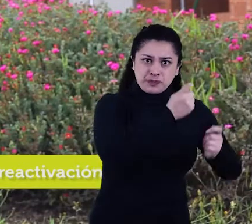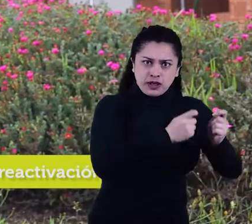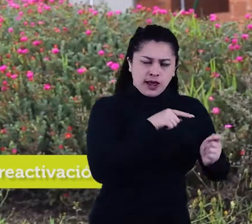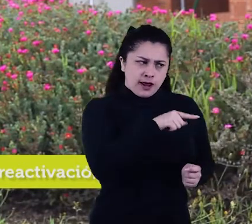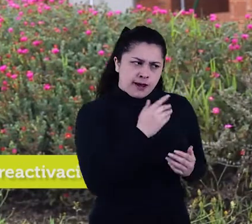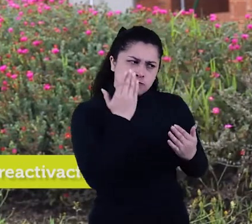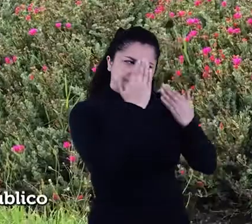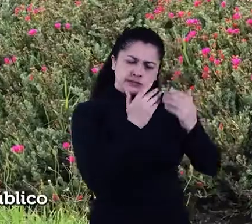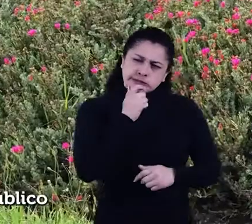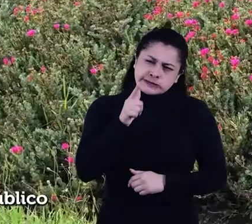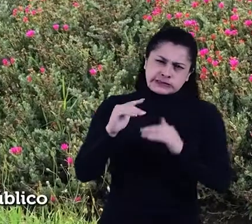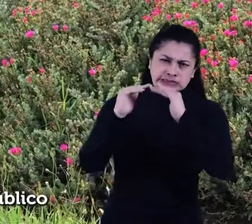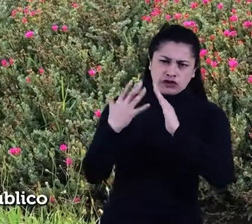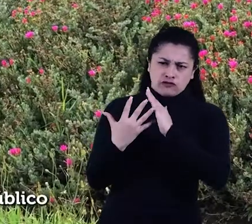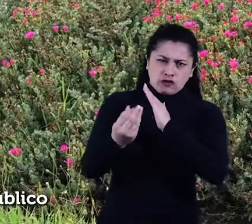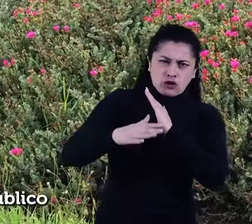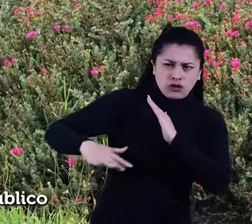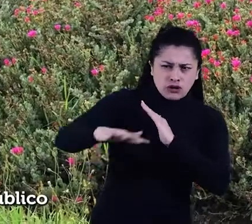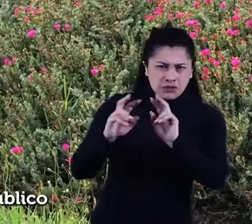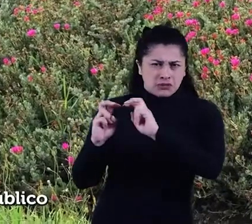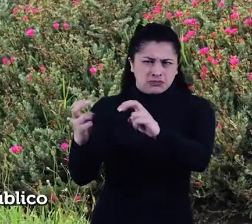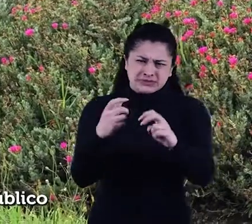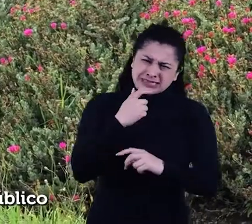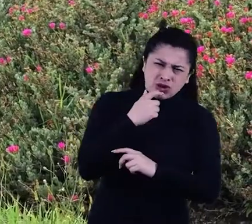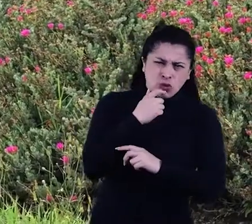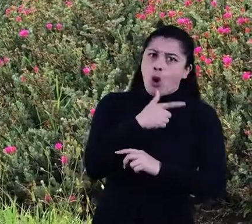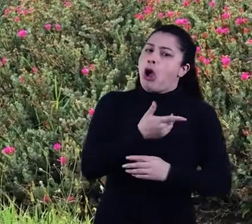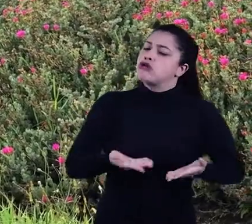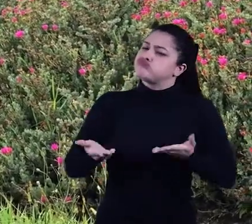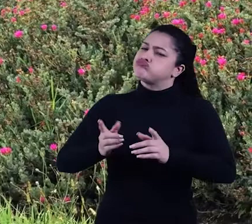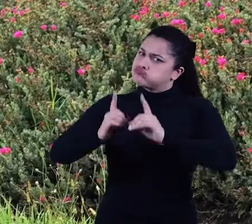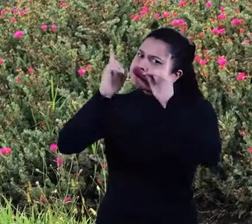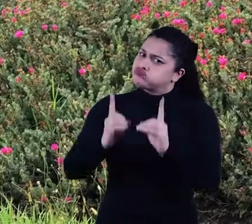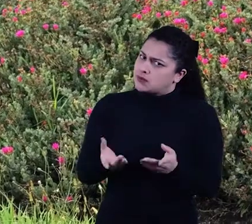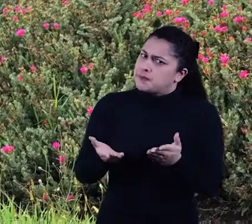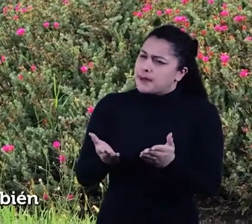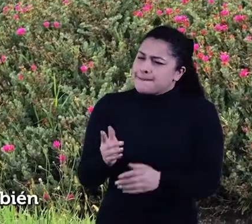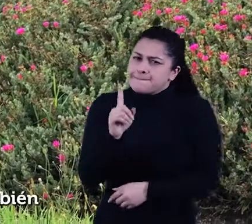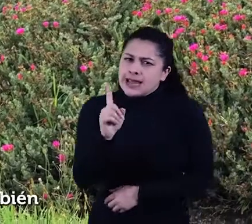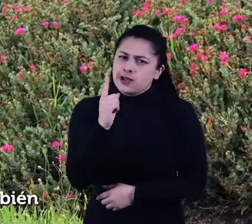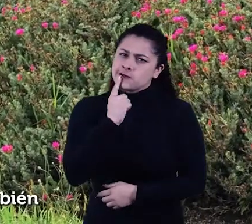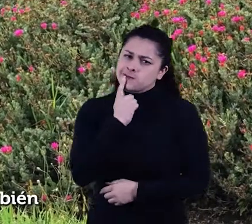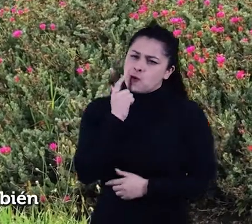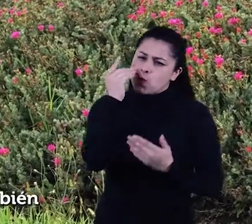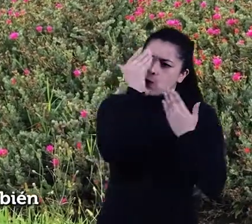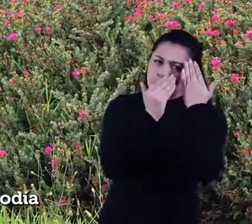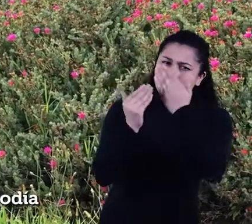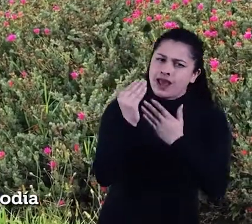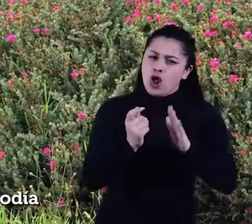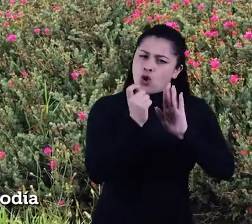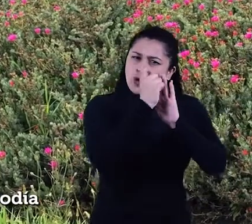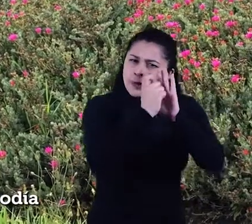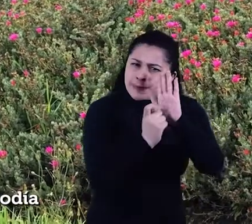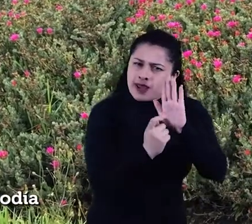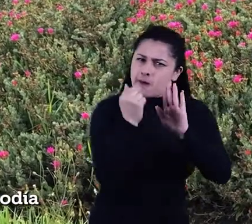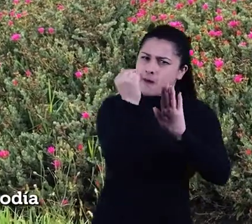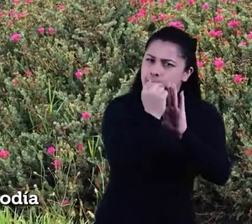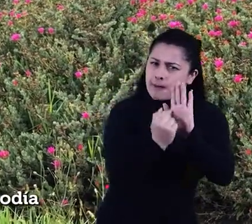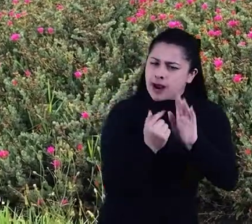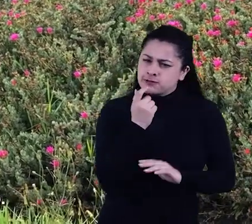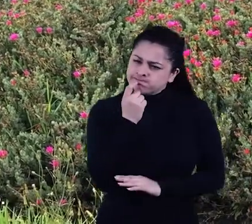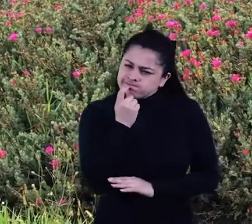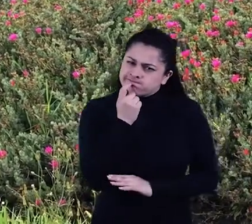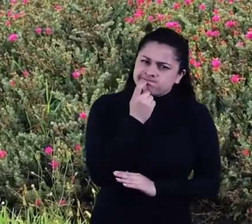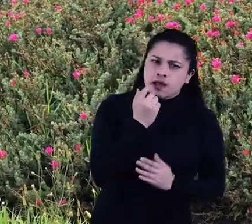podíamos determinar que la utilización del espacio público tenía que darse, pues teníamos que revisar también las condiciones en las que se